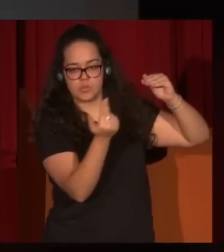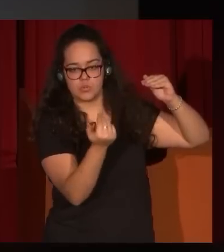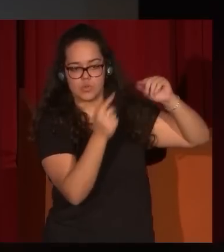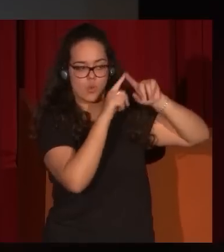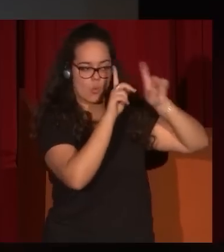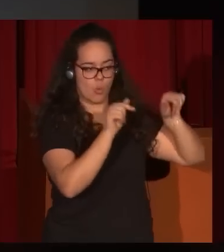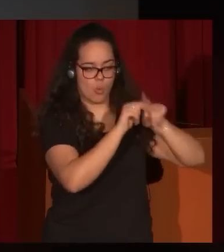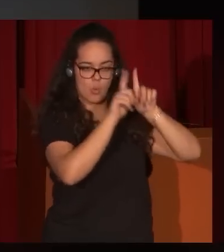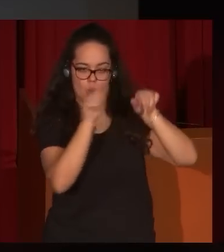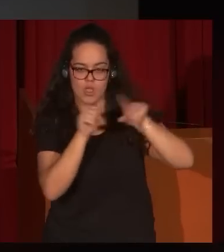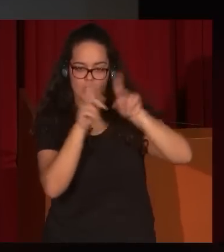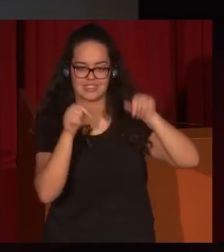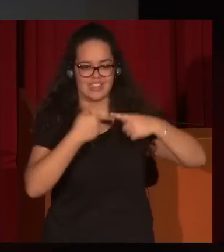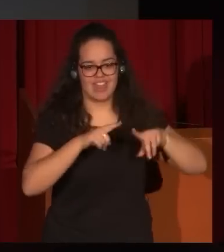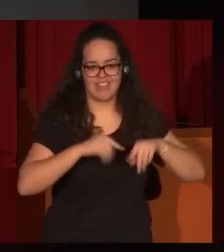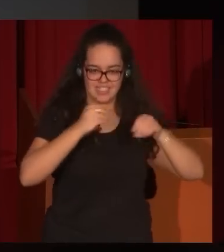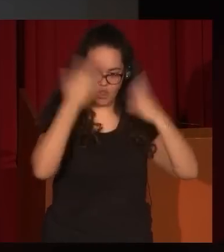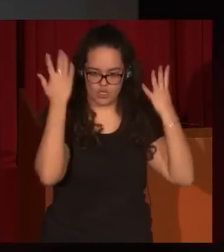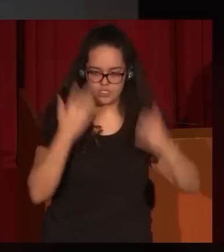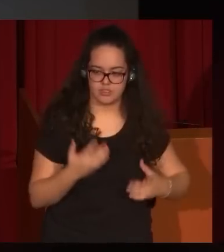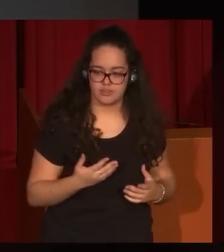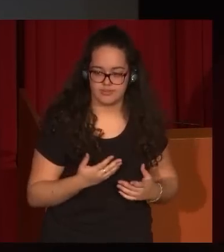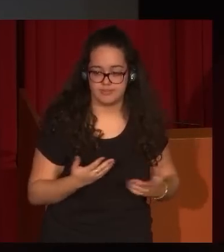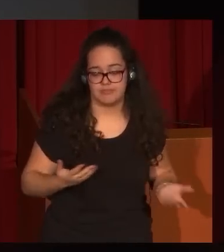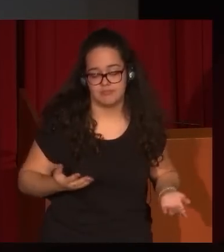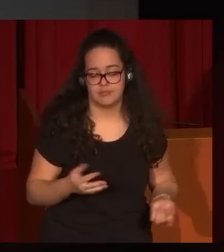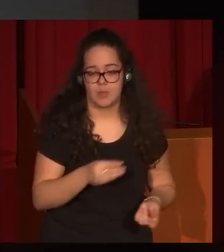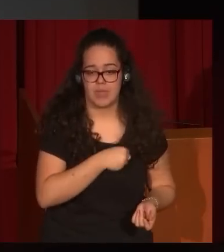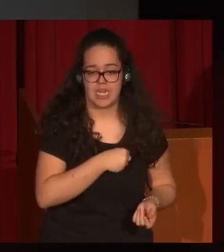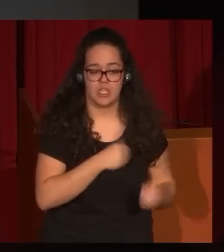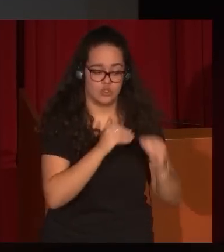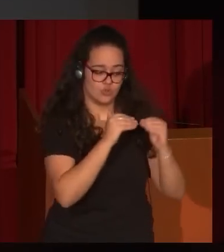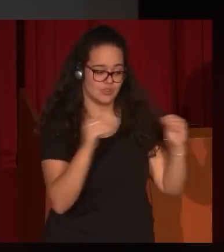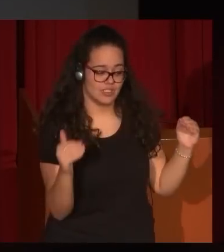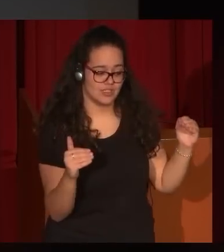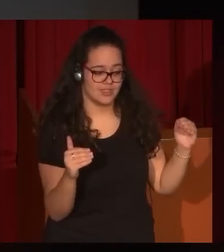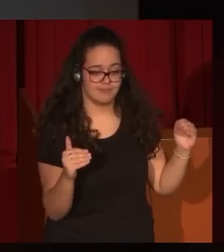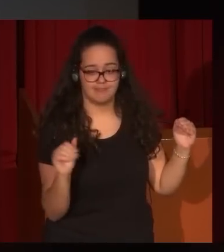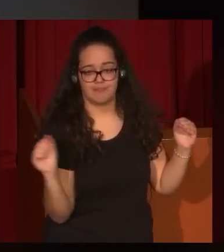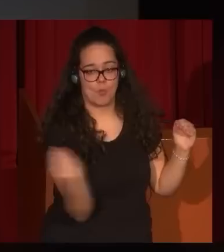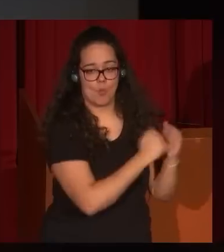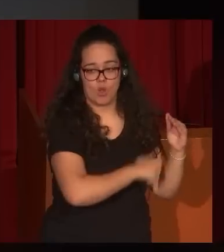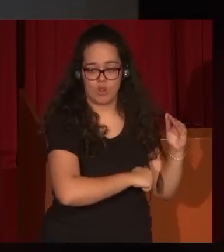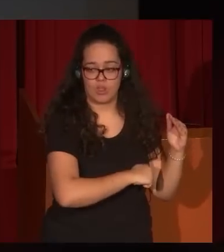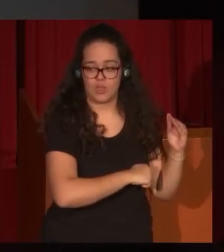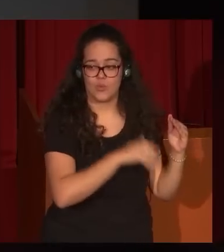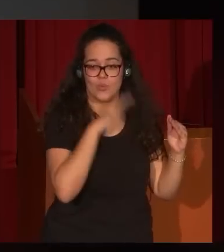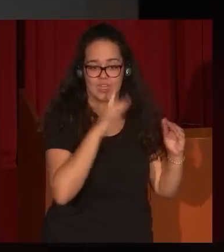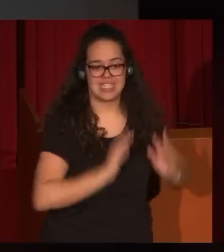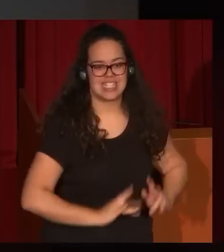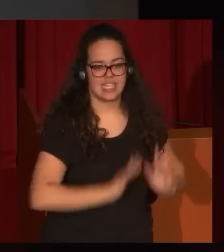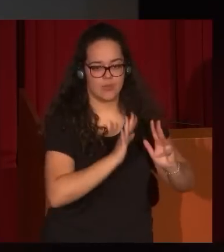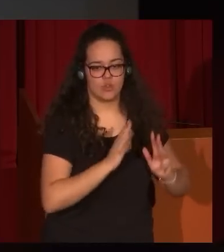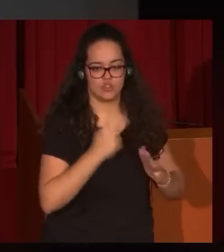cuarterones con distintas alegorías. Desgraciadamente es un techo que enseguida se suprimió porque se quemó